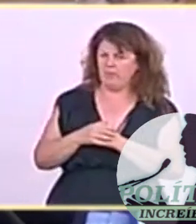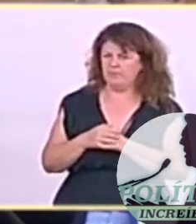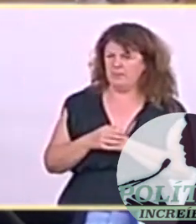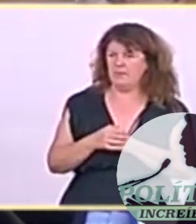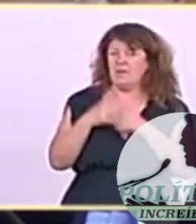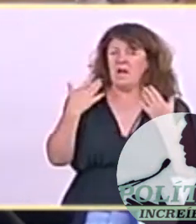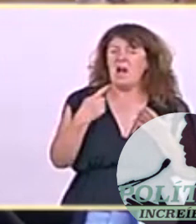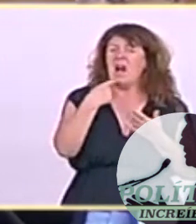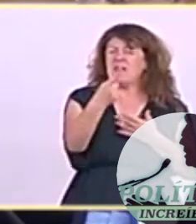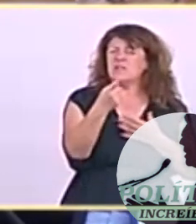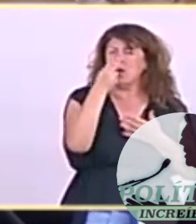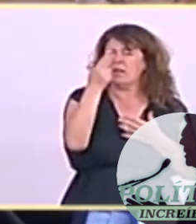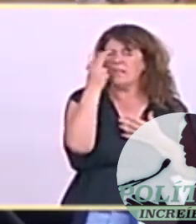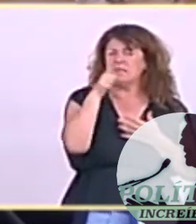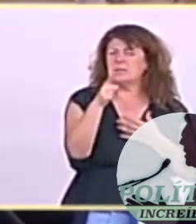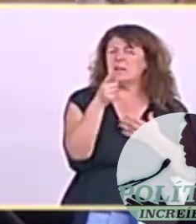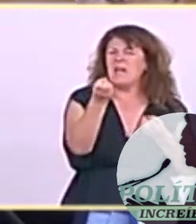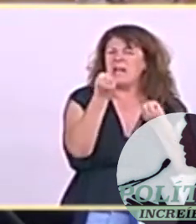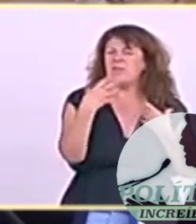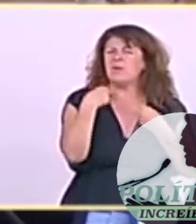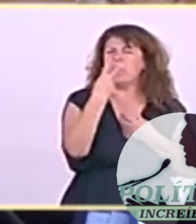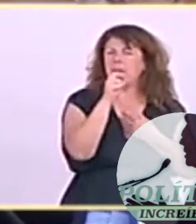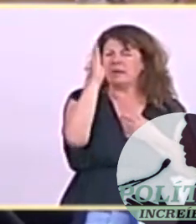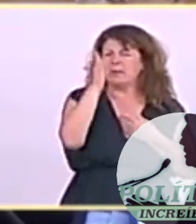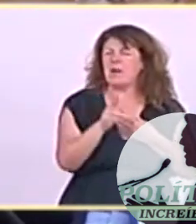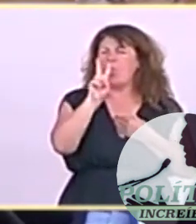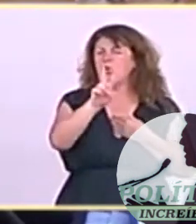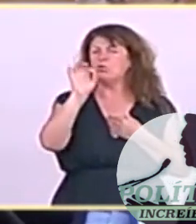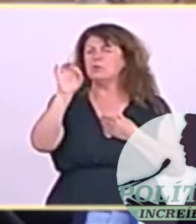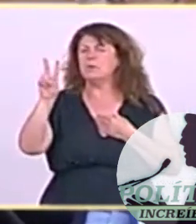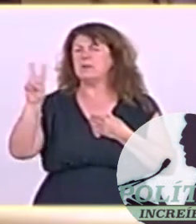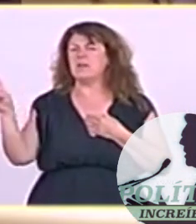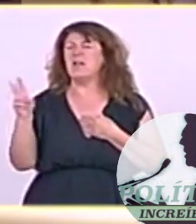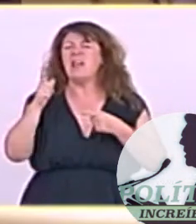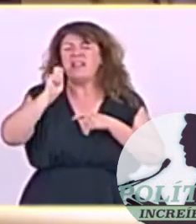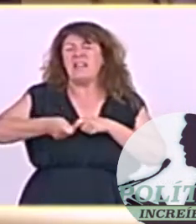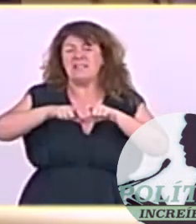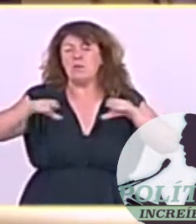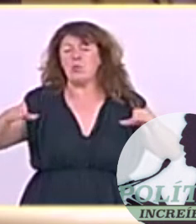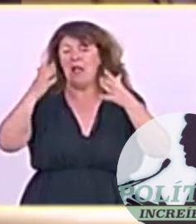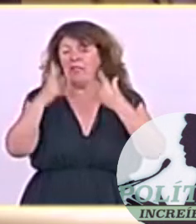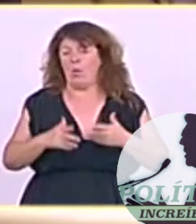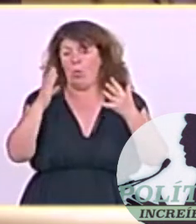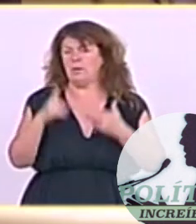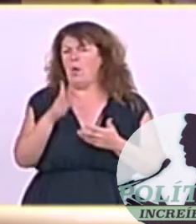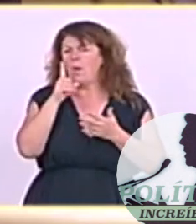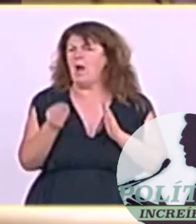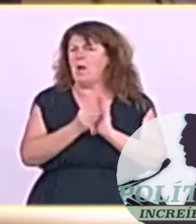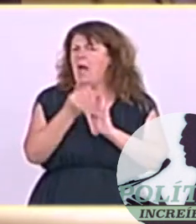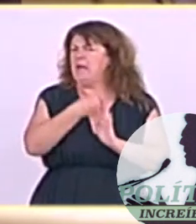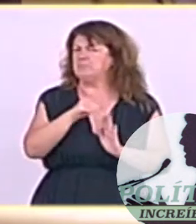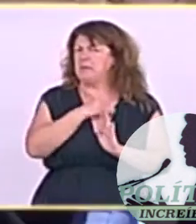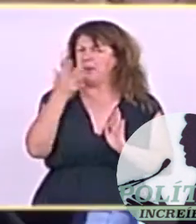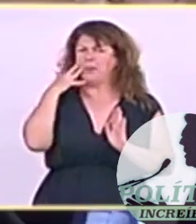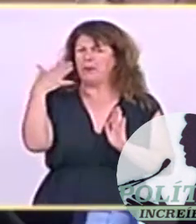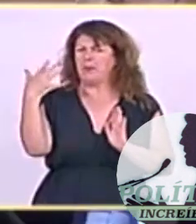barra 2022 del Tribunal de Cuentas, que, por cierto, pone muy bien a España, y no es normal el Tribunal de Cuentas Europeo, no me